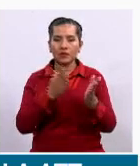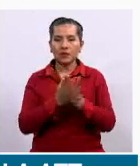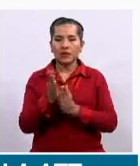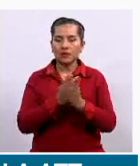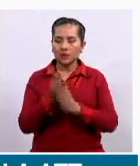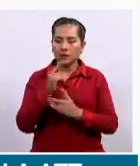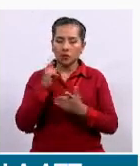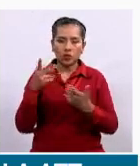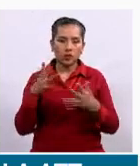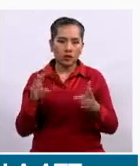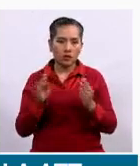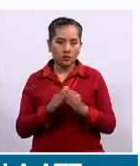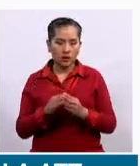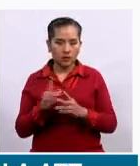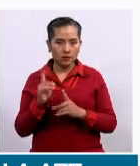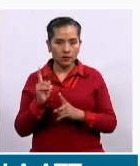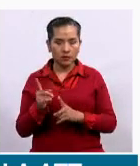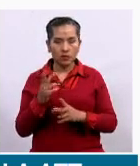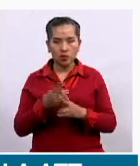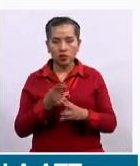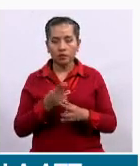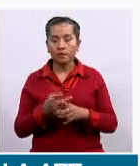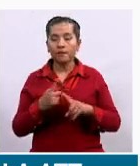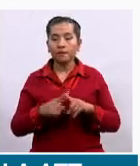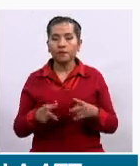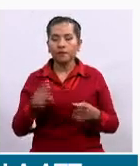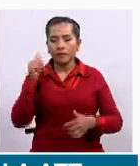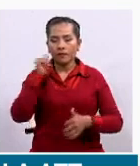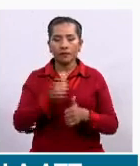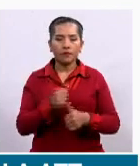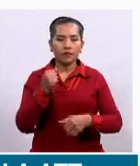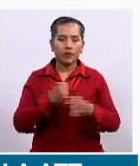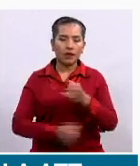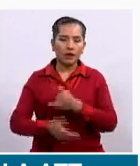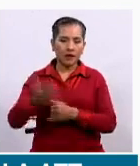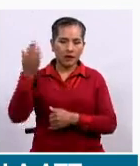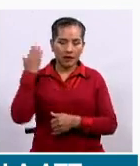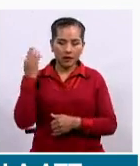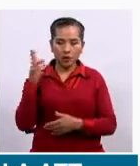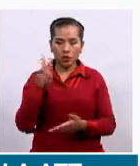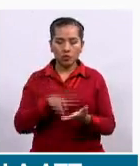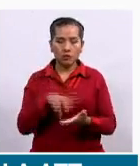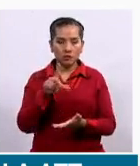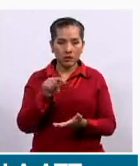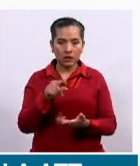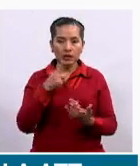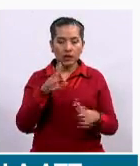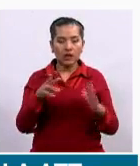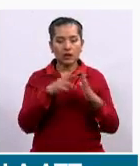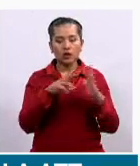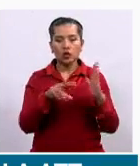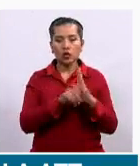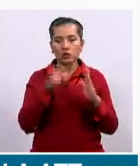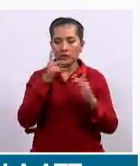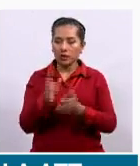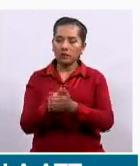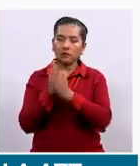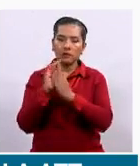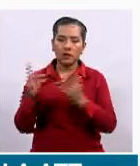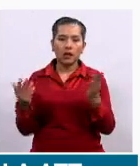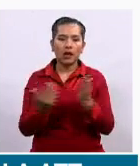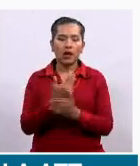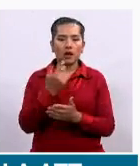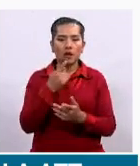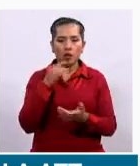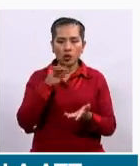Amazonas, que en el año 2020 salió la resolución de renovación de su